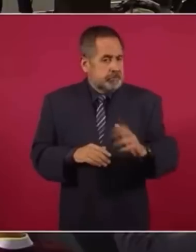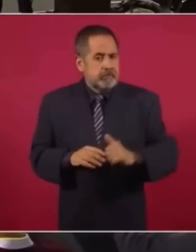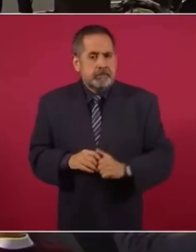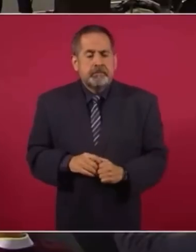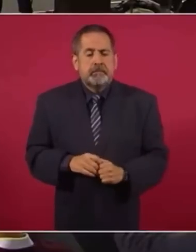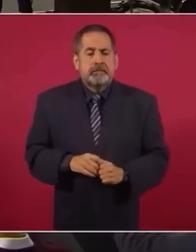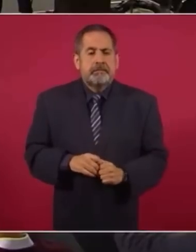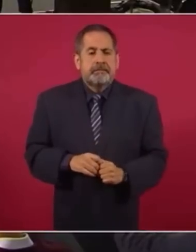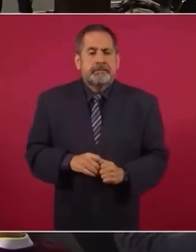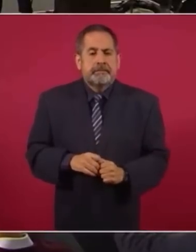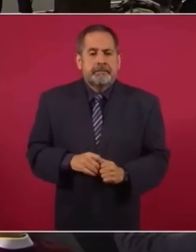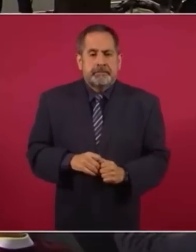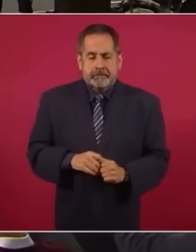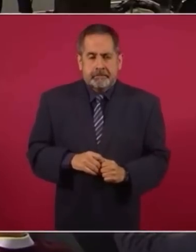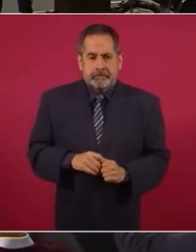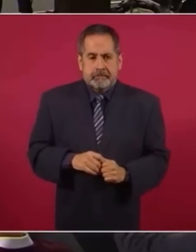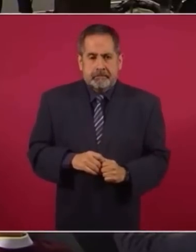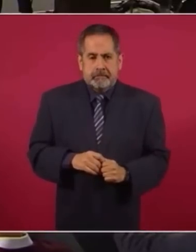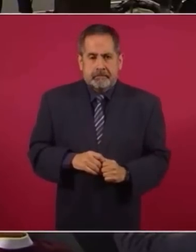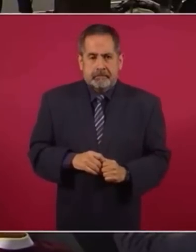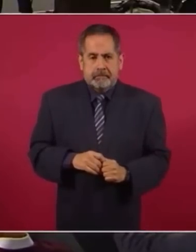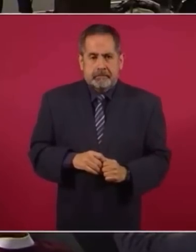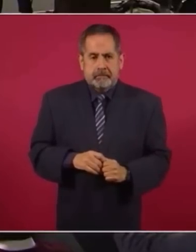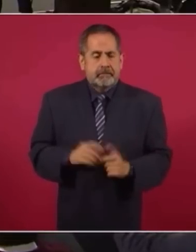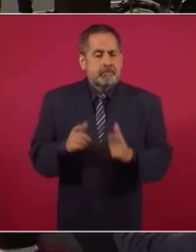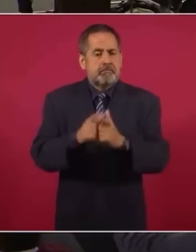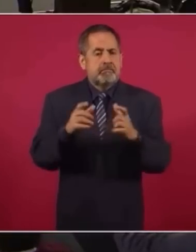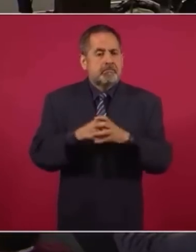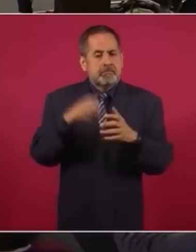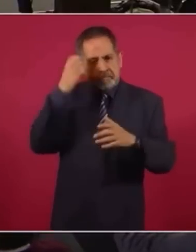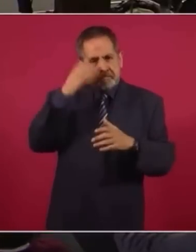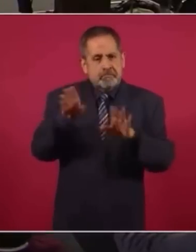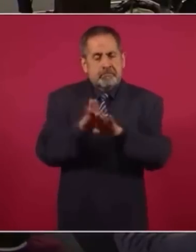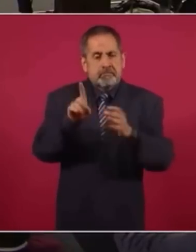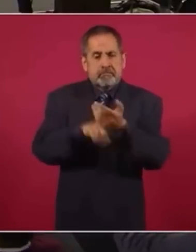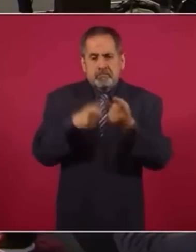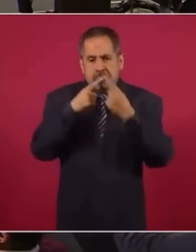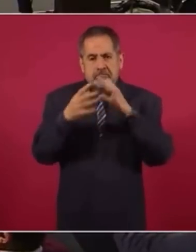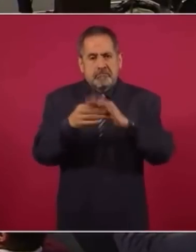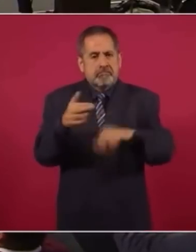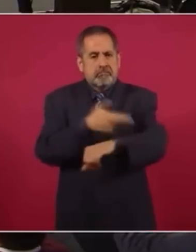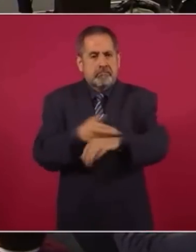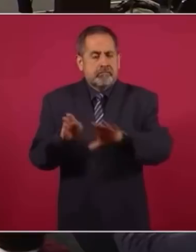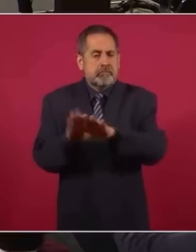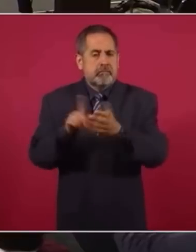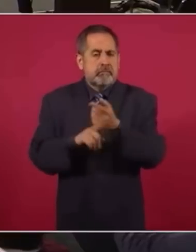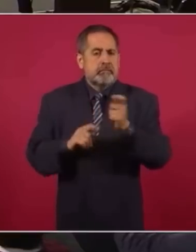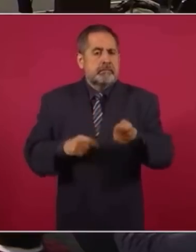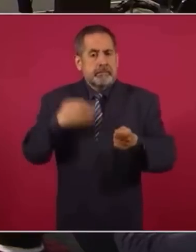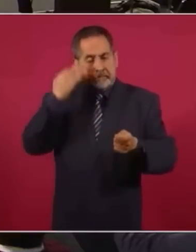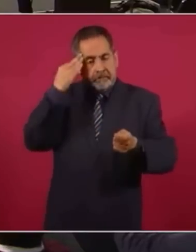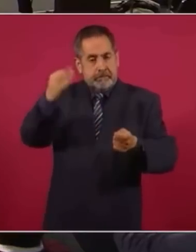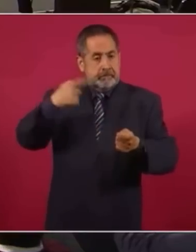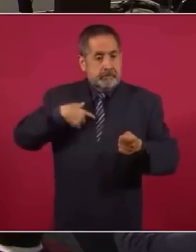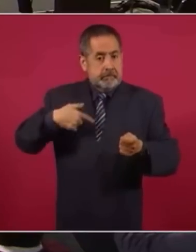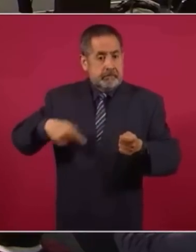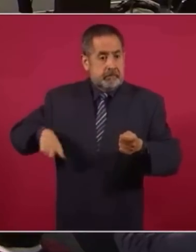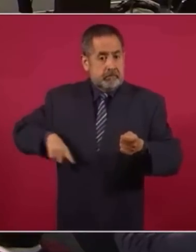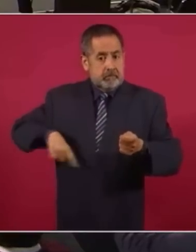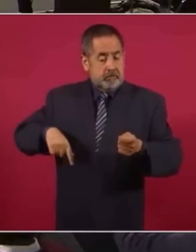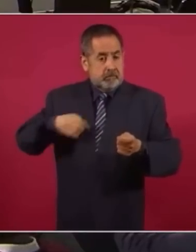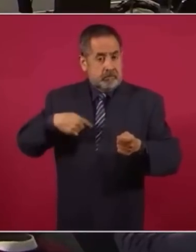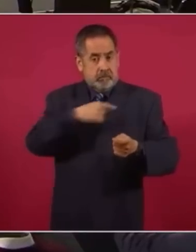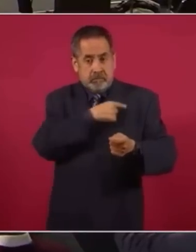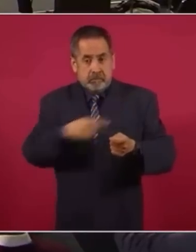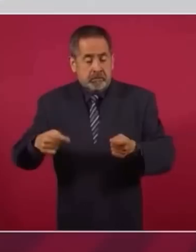los grupos criminales en el tiempo que yo llevo gobernando.